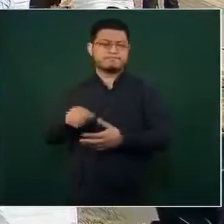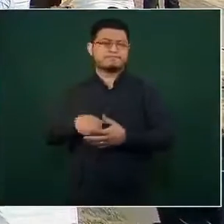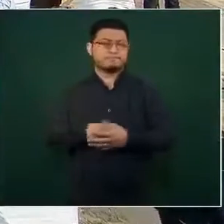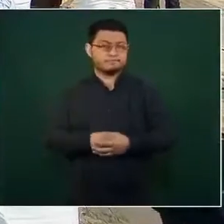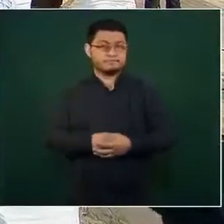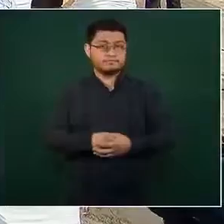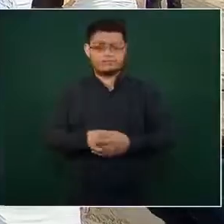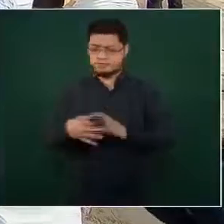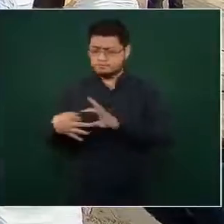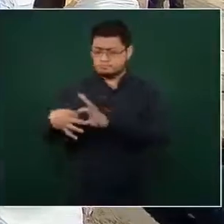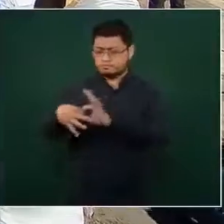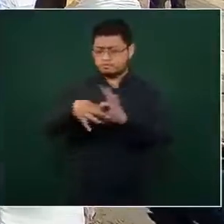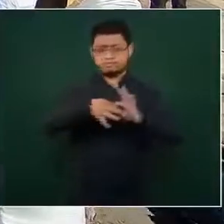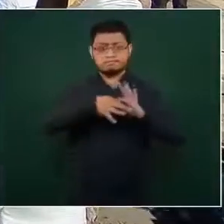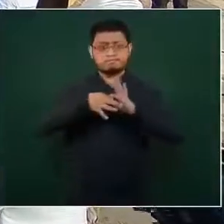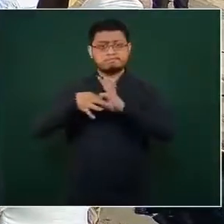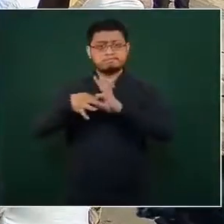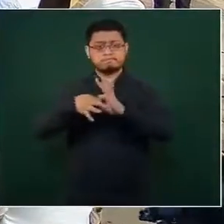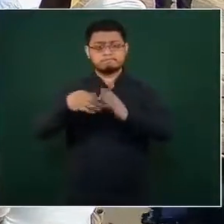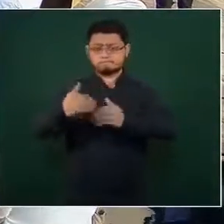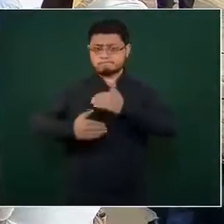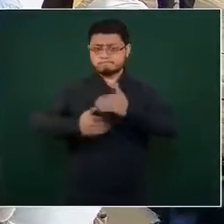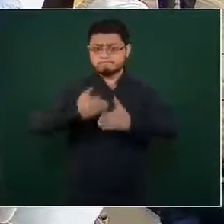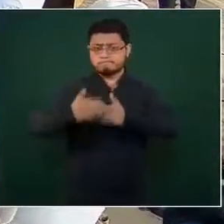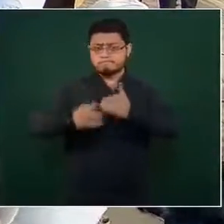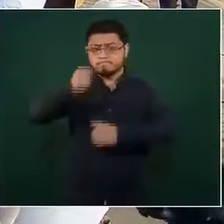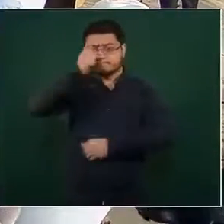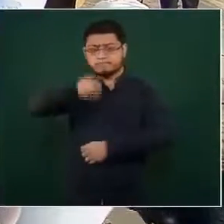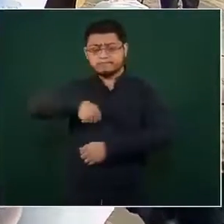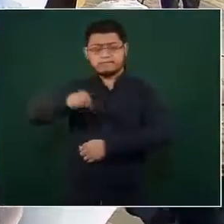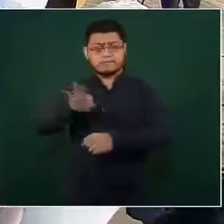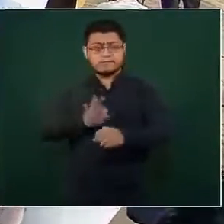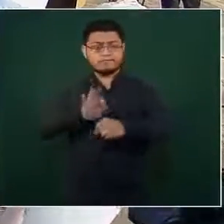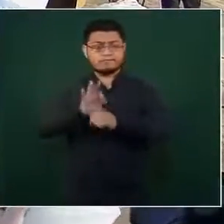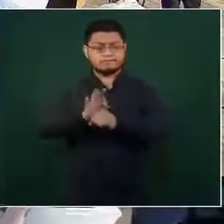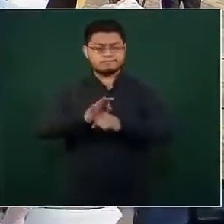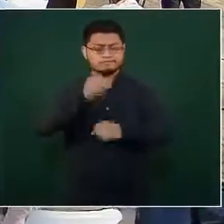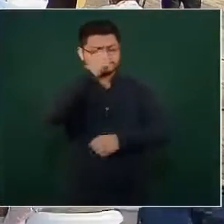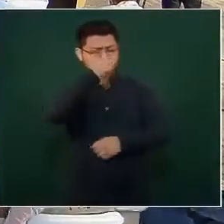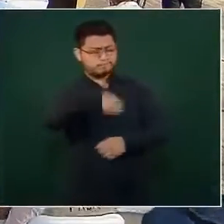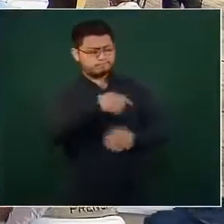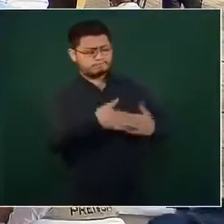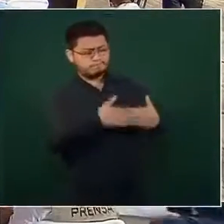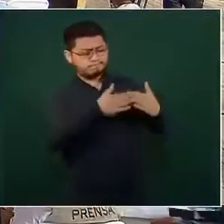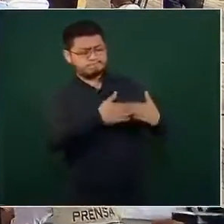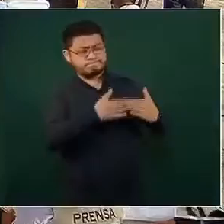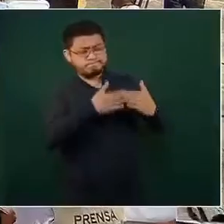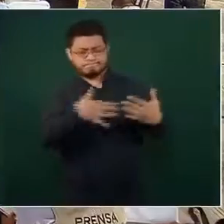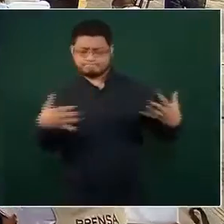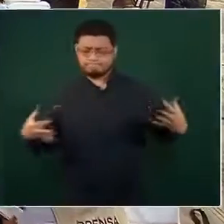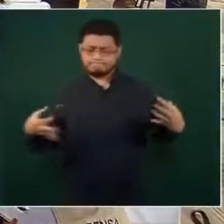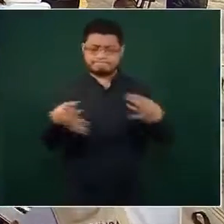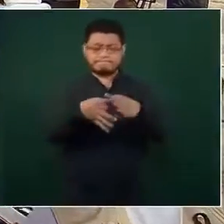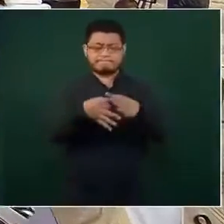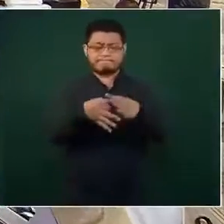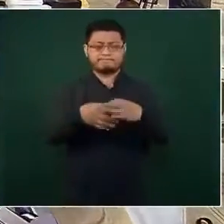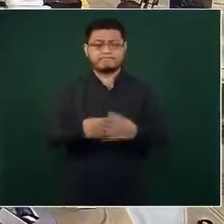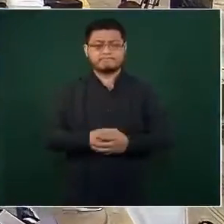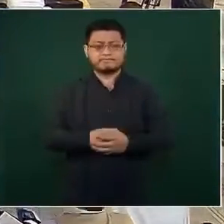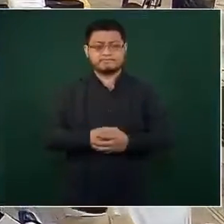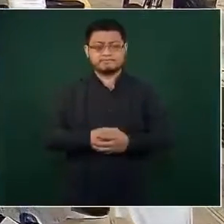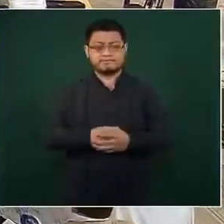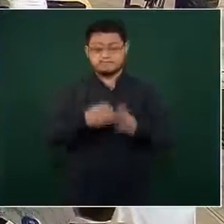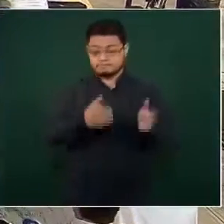Trabajaron de manera coordinada la Secretaría de Defensa y la Secretaría de Marina. Y luego vamos a escuchar